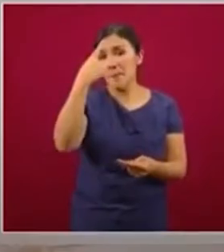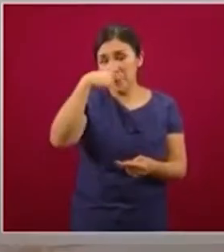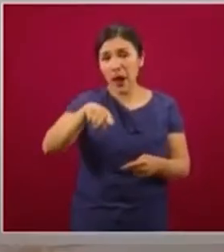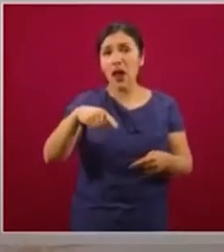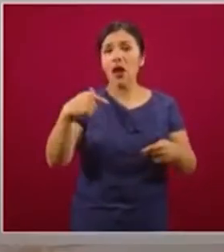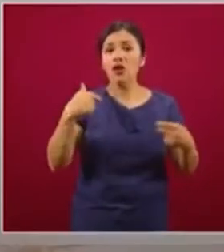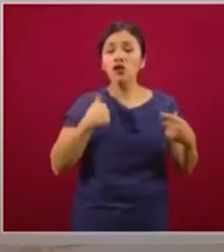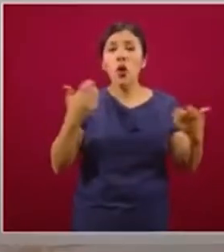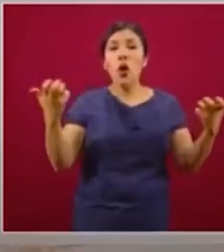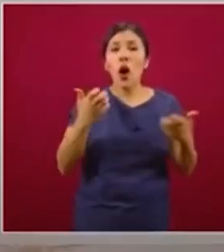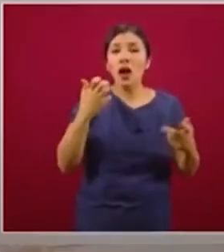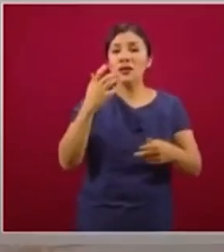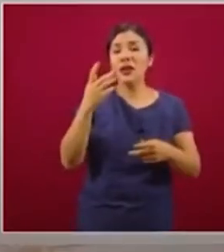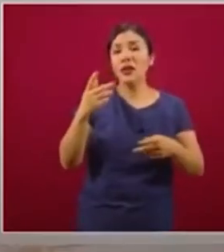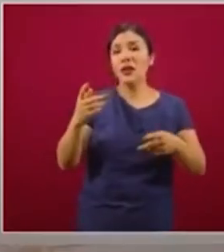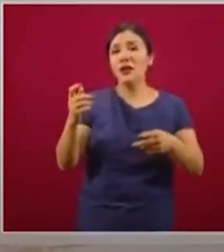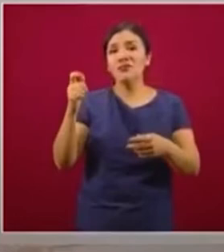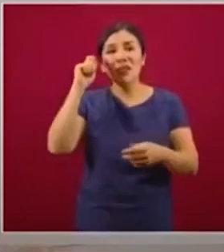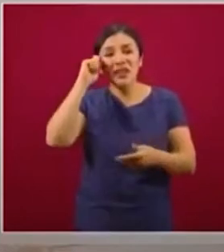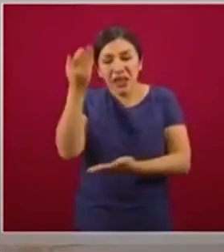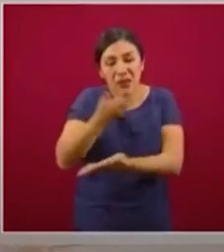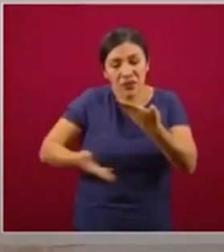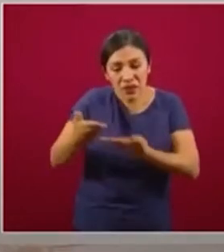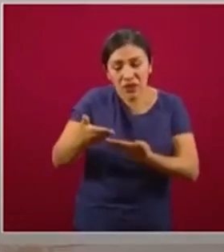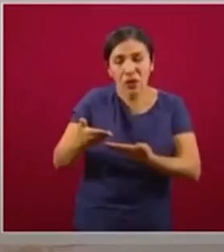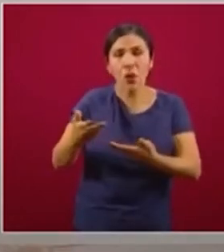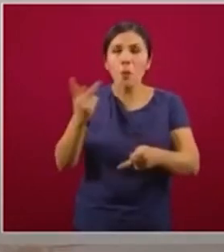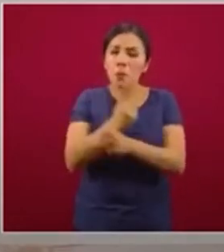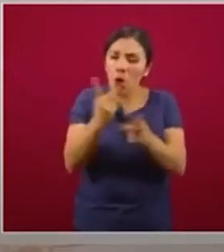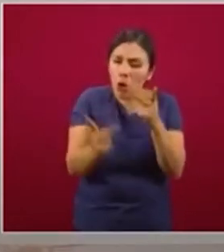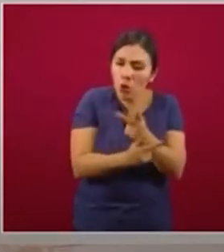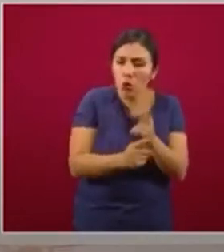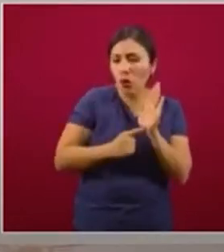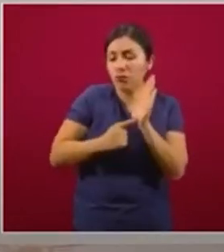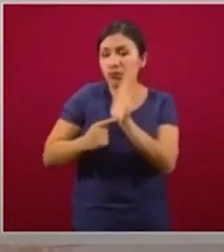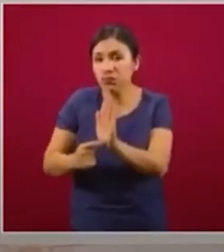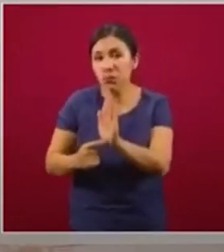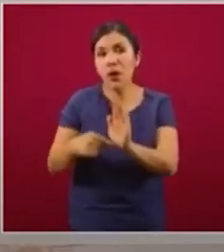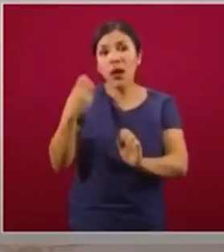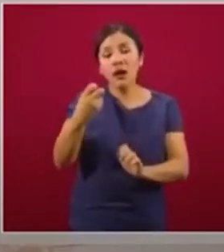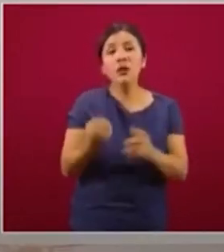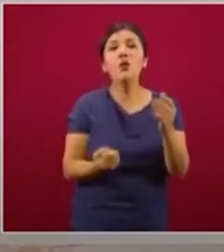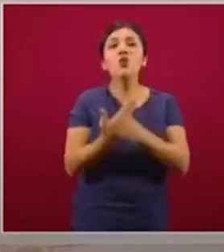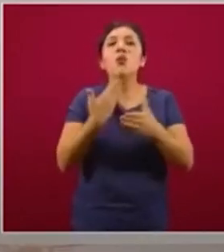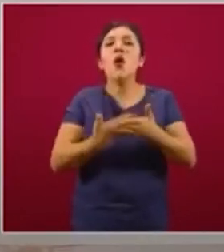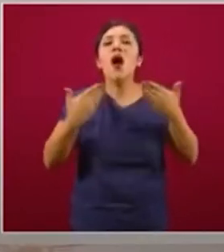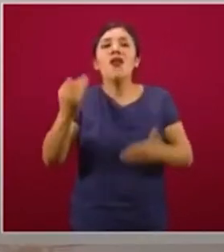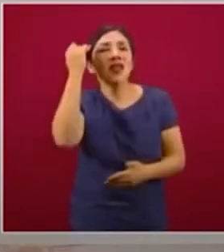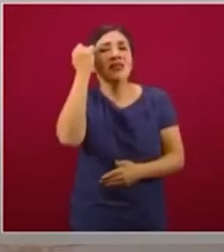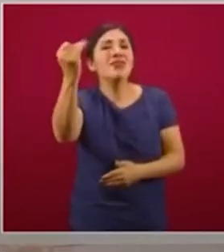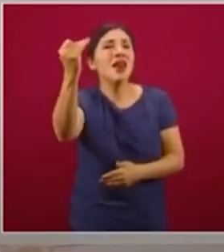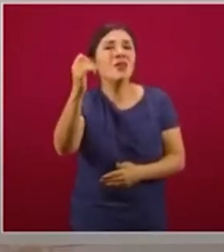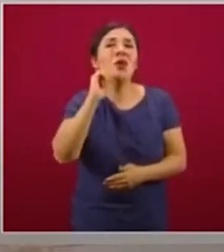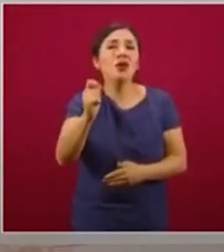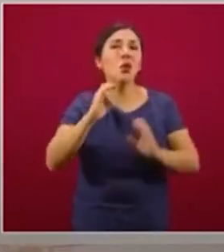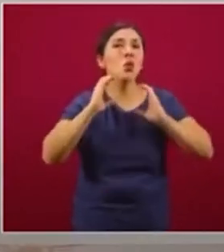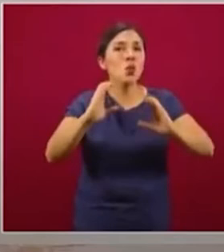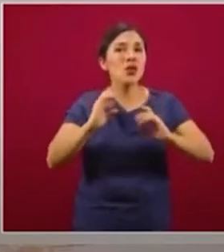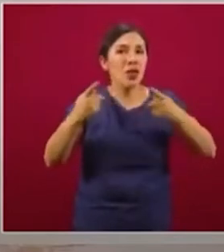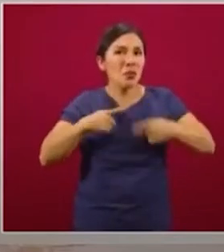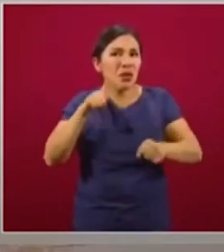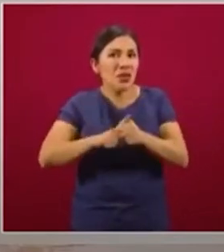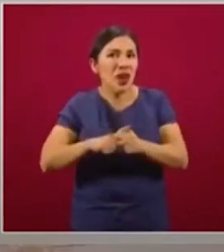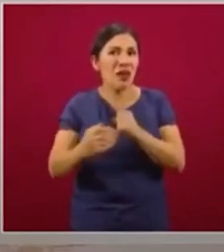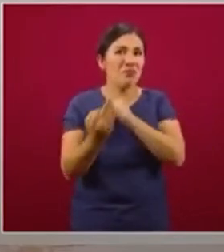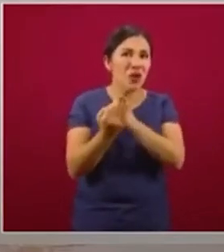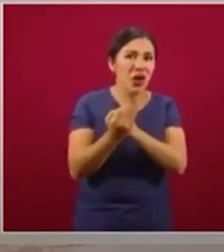prestadores de servicios, a los generadores de productos, que por estas nuevas condiciones que tenemos de cuidarnos todos